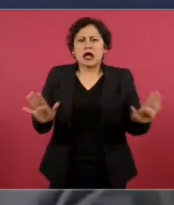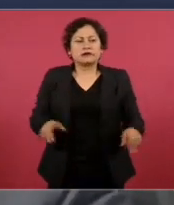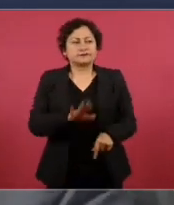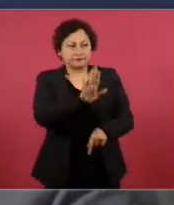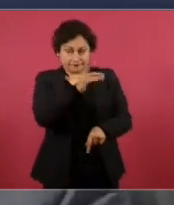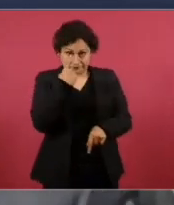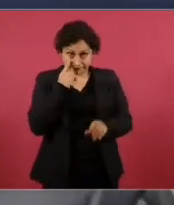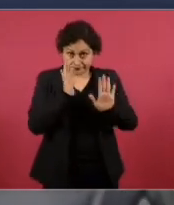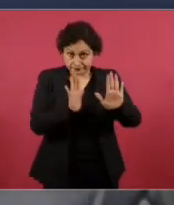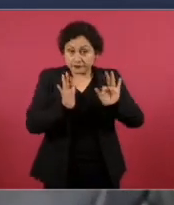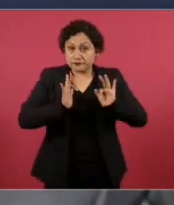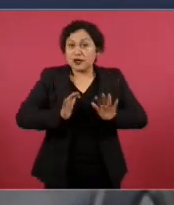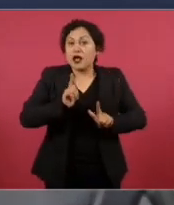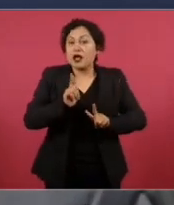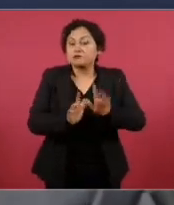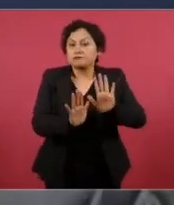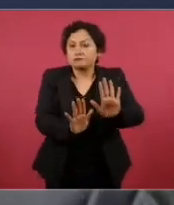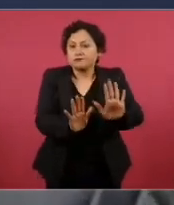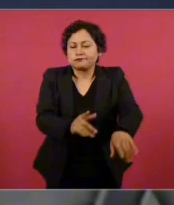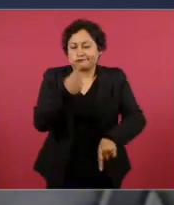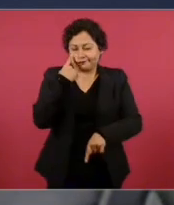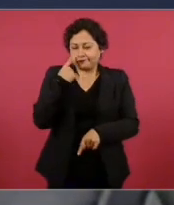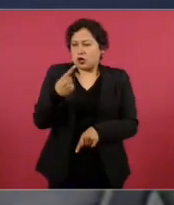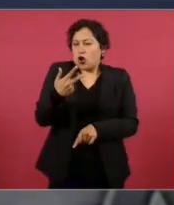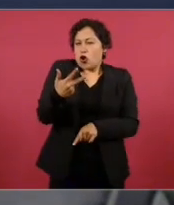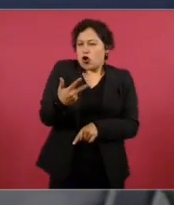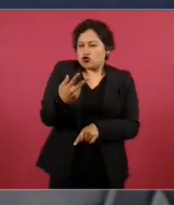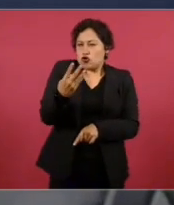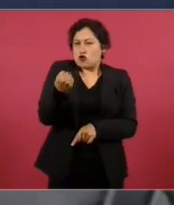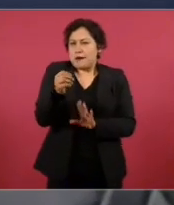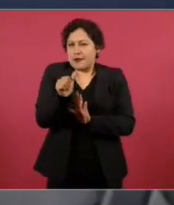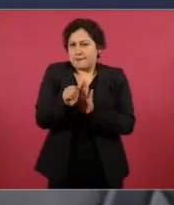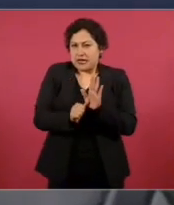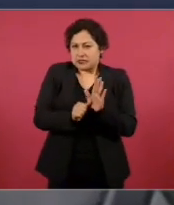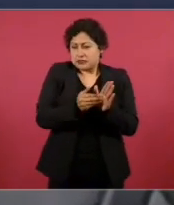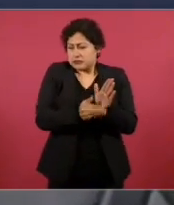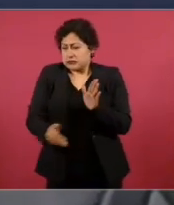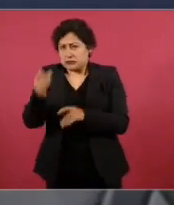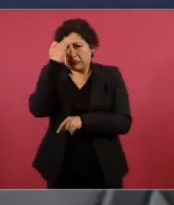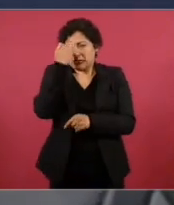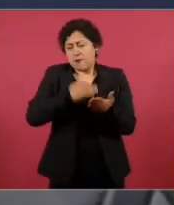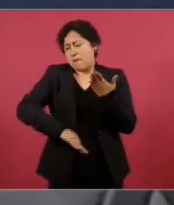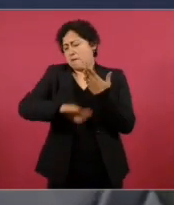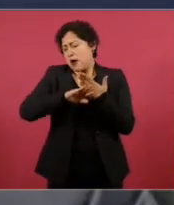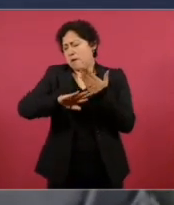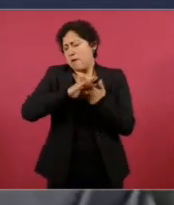vamos por partes. Primero, son ocho meses, nueve meses de ataques permanentes,